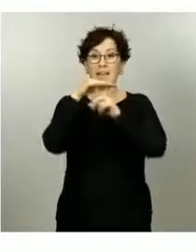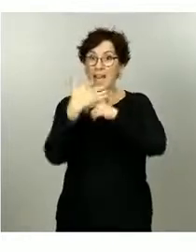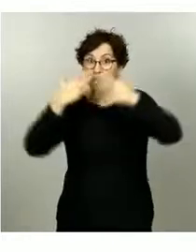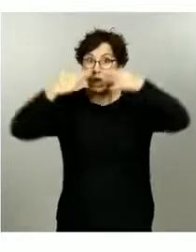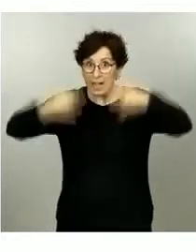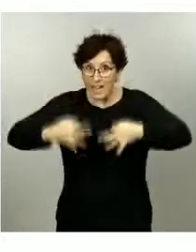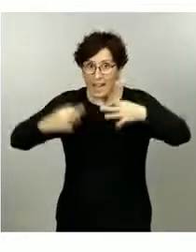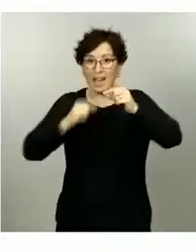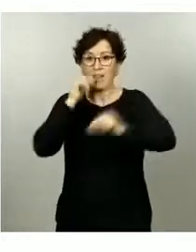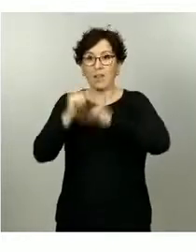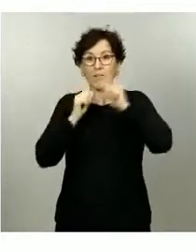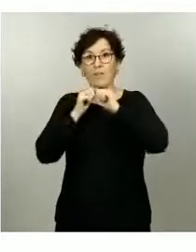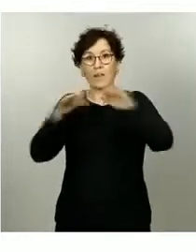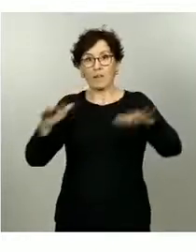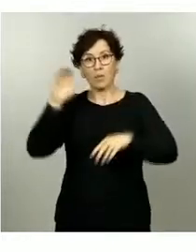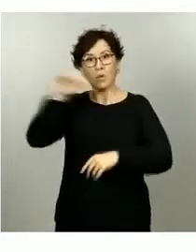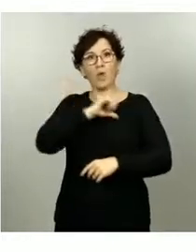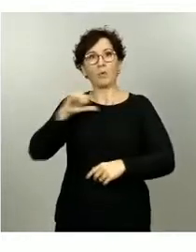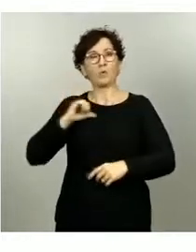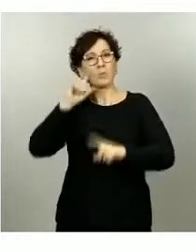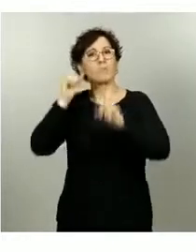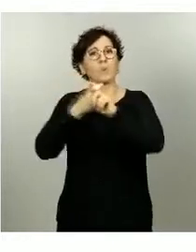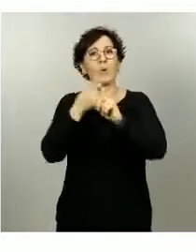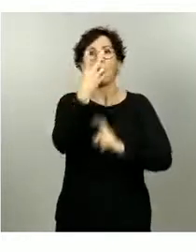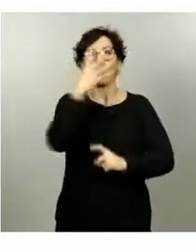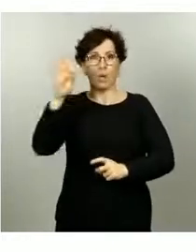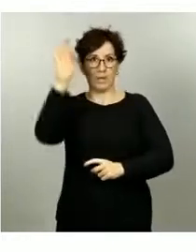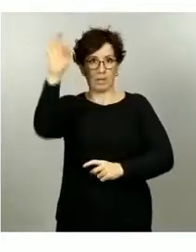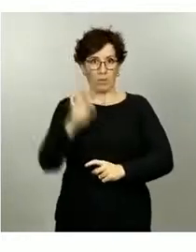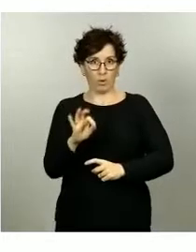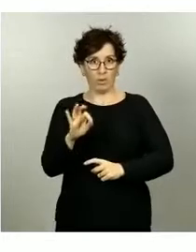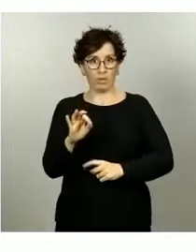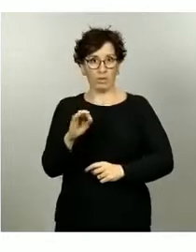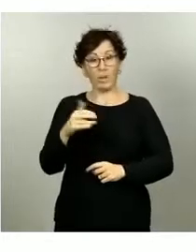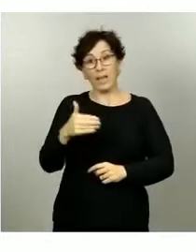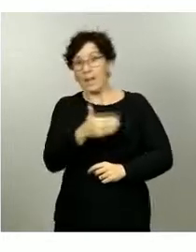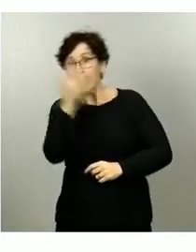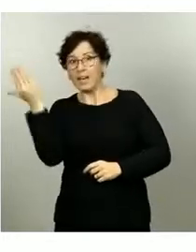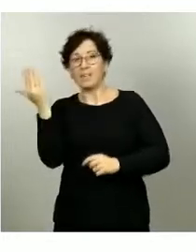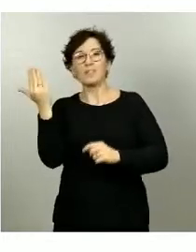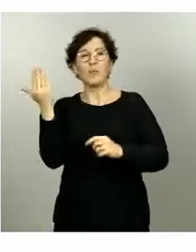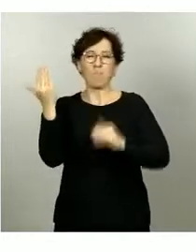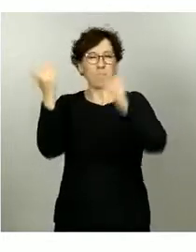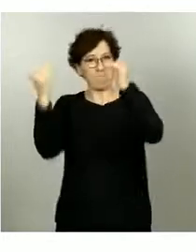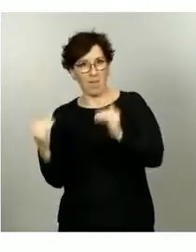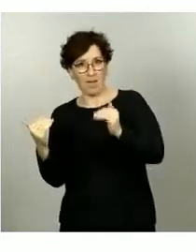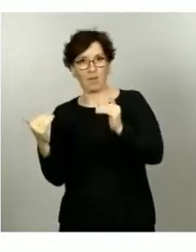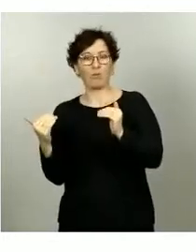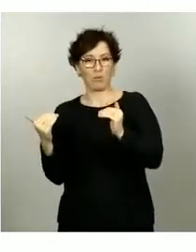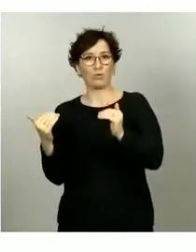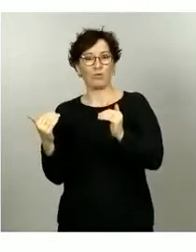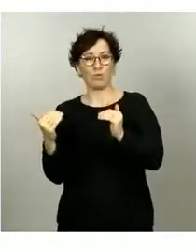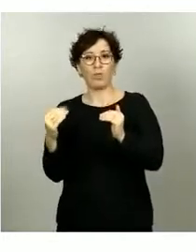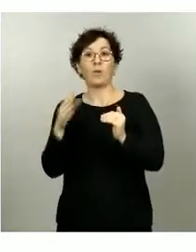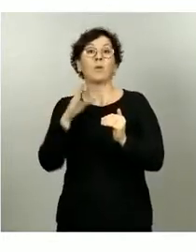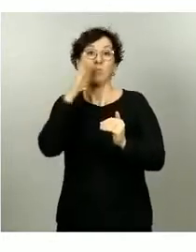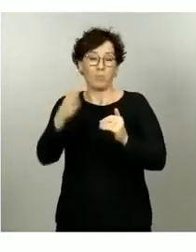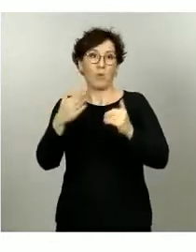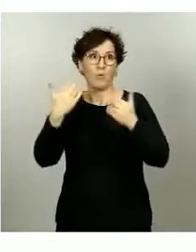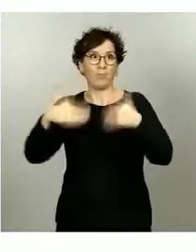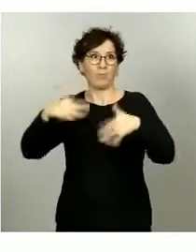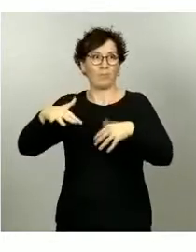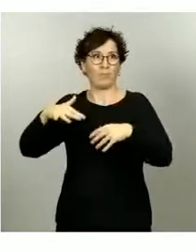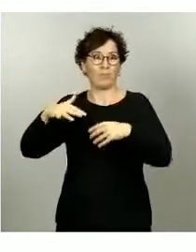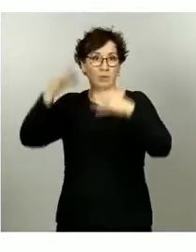detectado alrededor del 40% de los casos reales de infección que ha habido en su comunidad autónoma. El resto de las comunidades